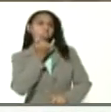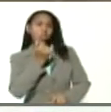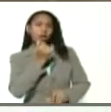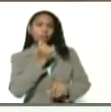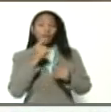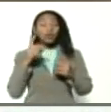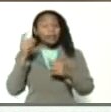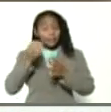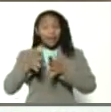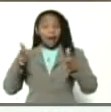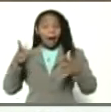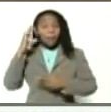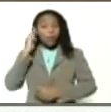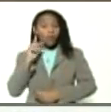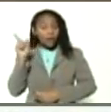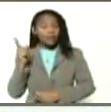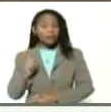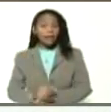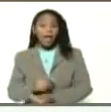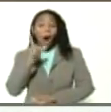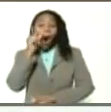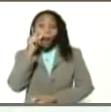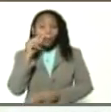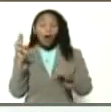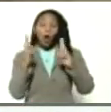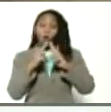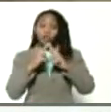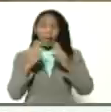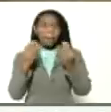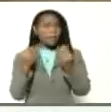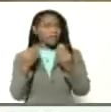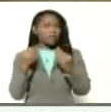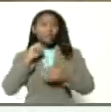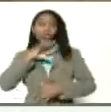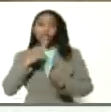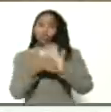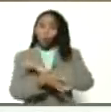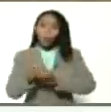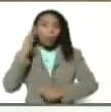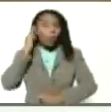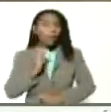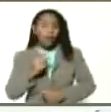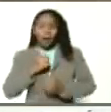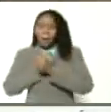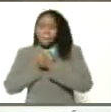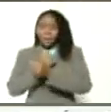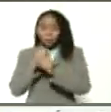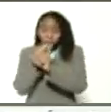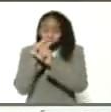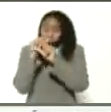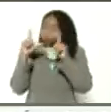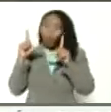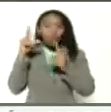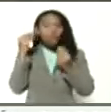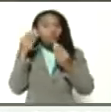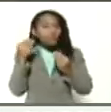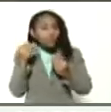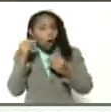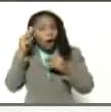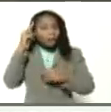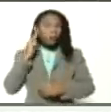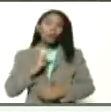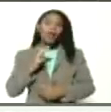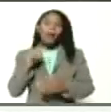bolivariano. Y por ser un hombre que conocía a Bolívar, admiraba y amaba al libertador Simón Bolívar, le puso